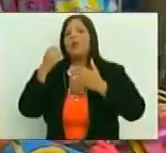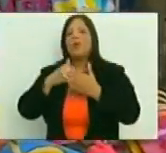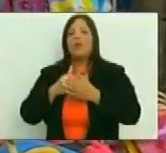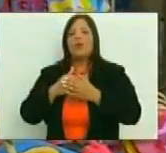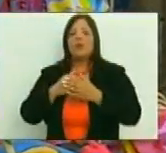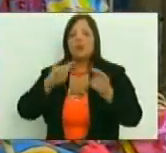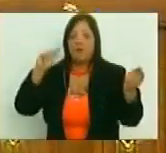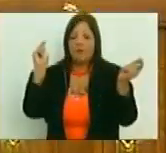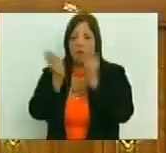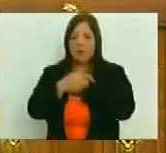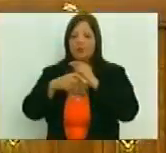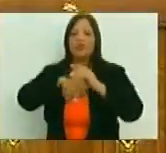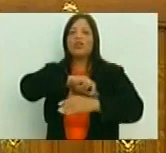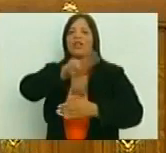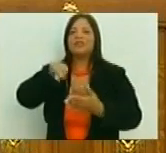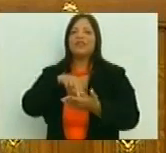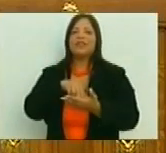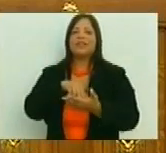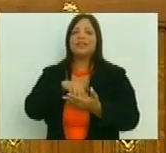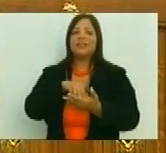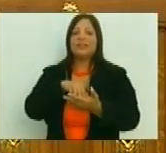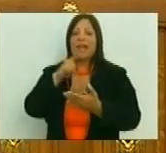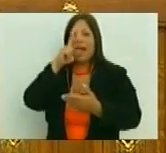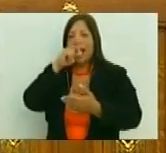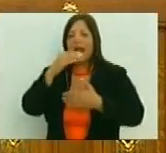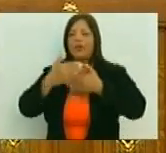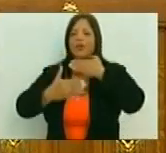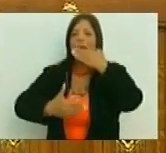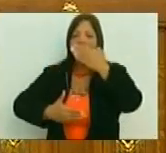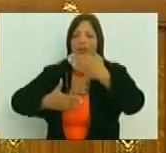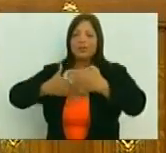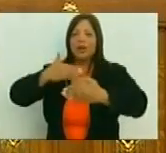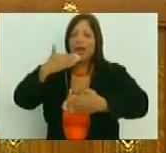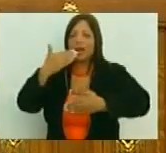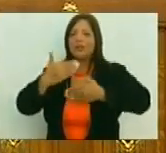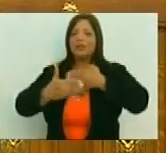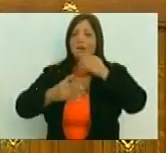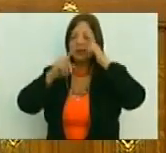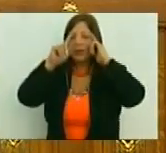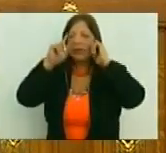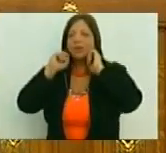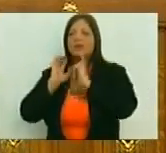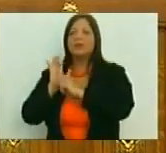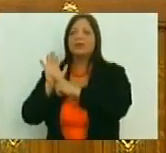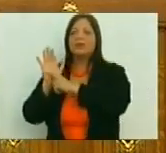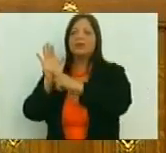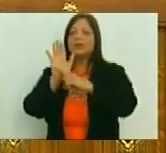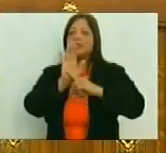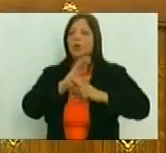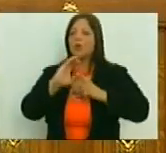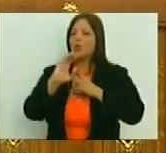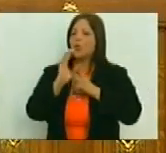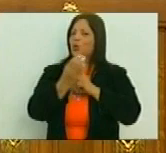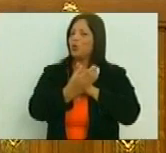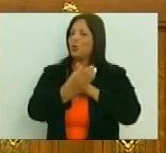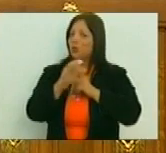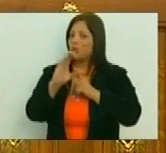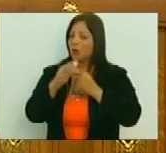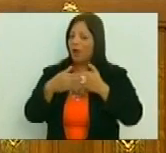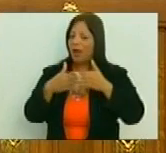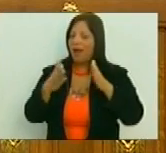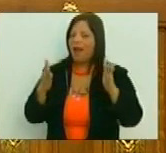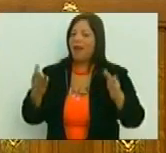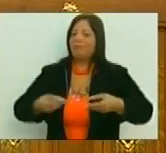de transformación nacional año a año ha venido demostrando que a la cultura se le ha